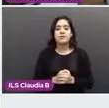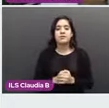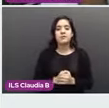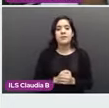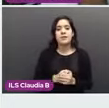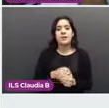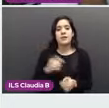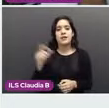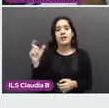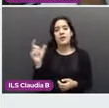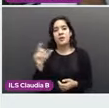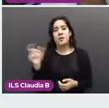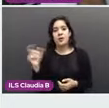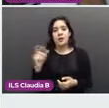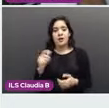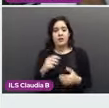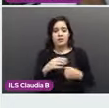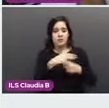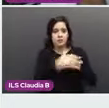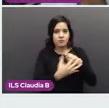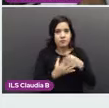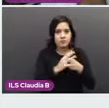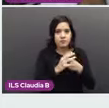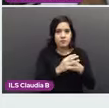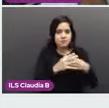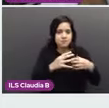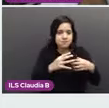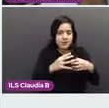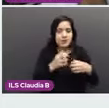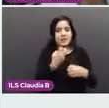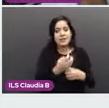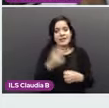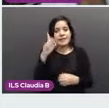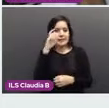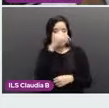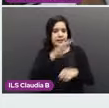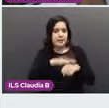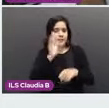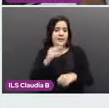concluyente y vamos a requerir del complemento de un ultrasonido. Siguiente.